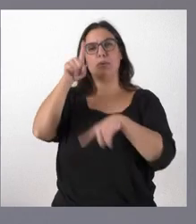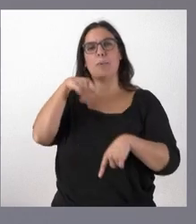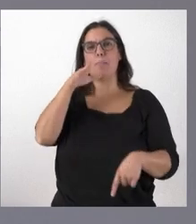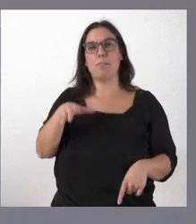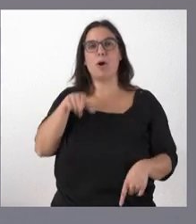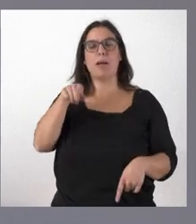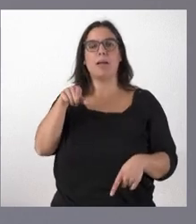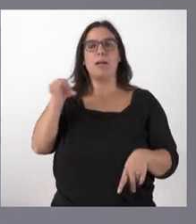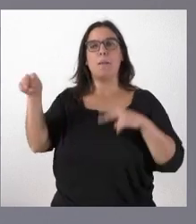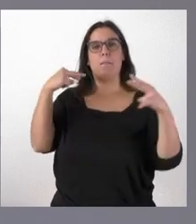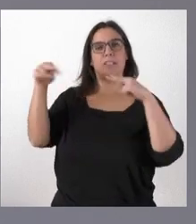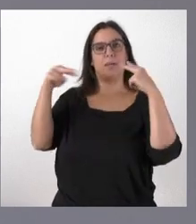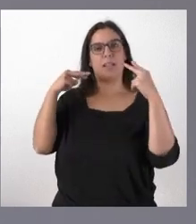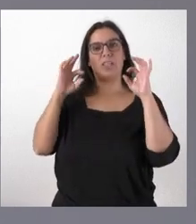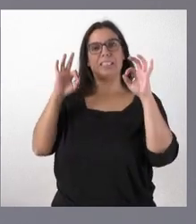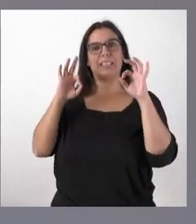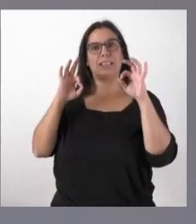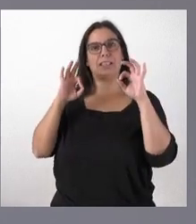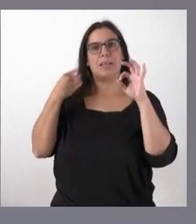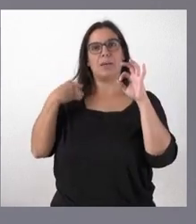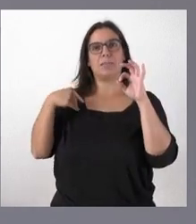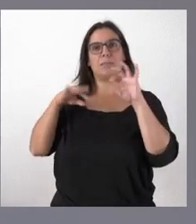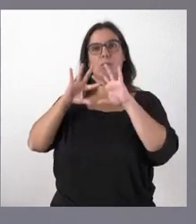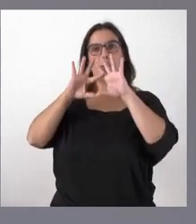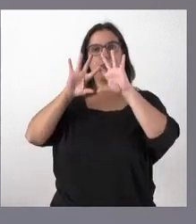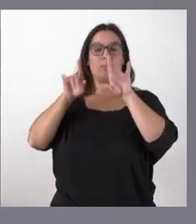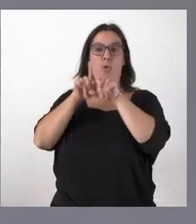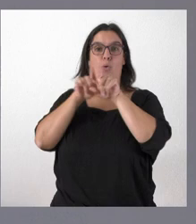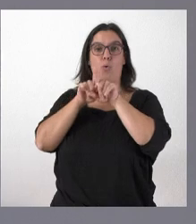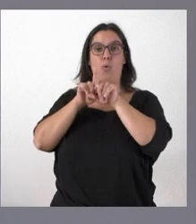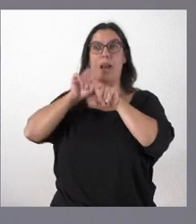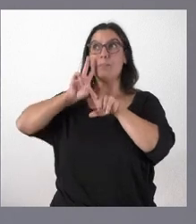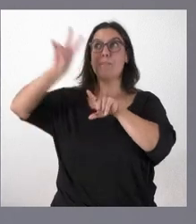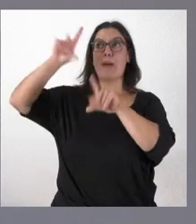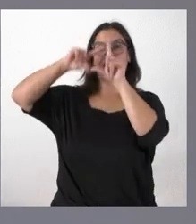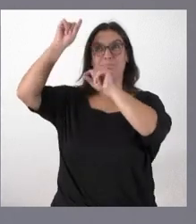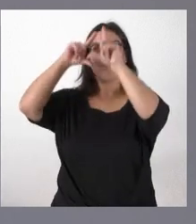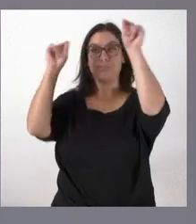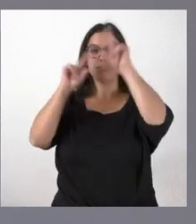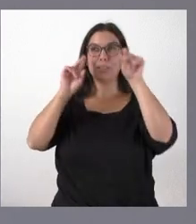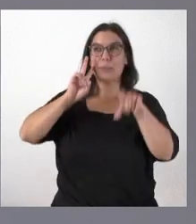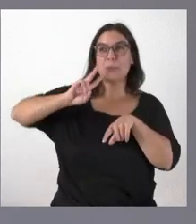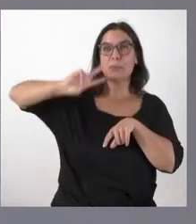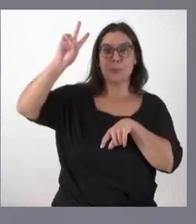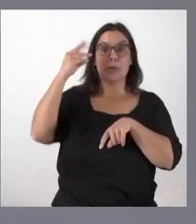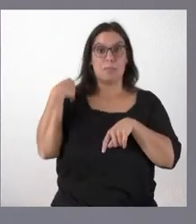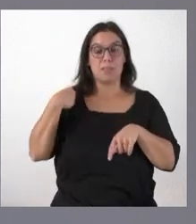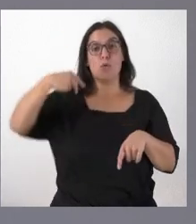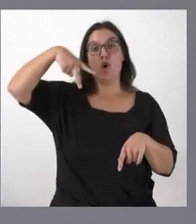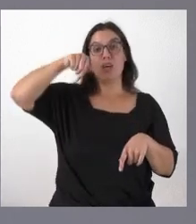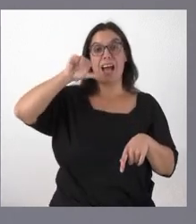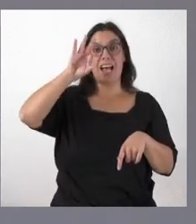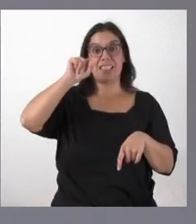de visibilización del espacio exterior y así la NASA pues lo ha reconocido teniendo alguna instalación de esas